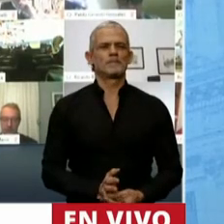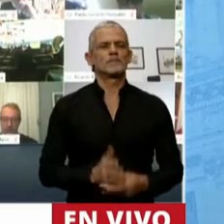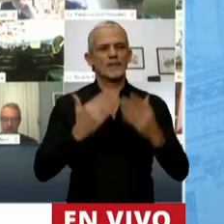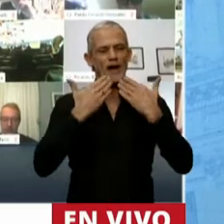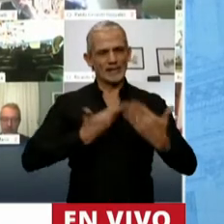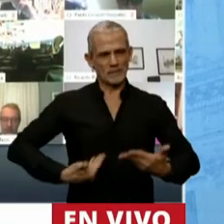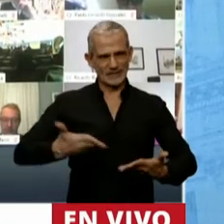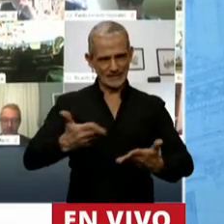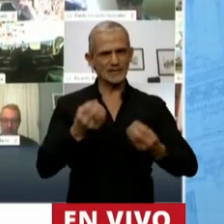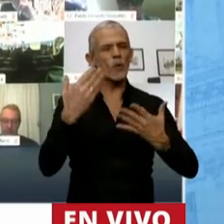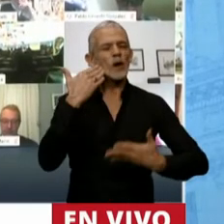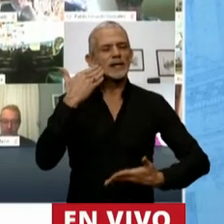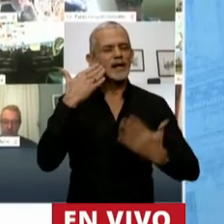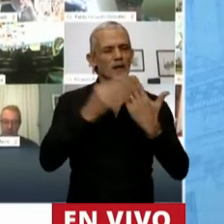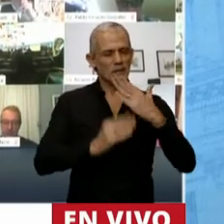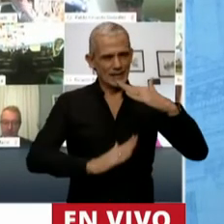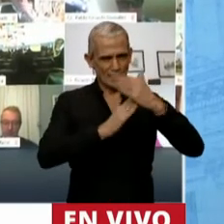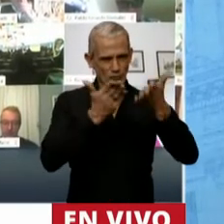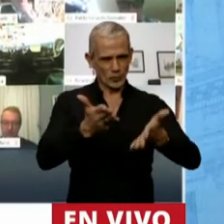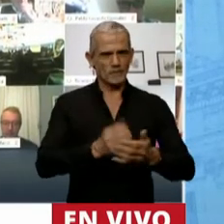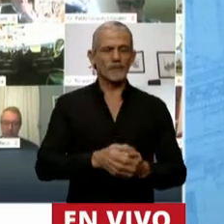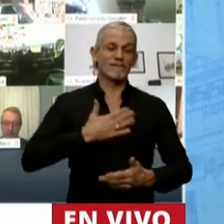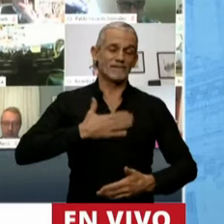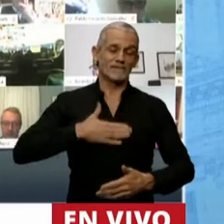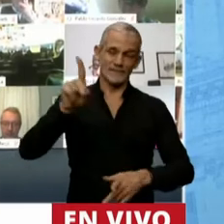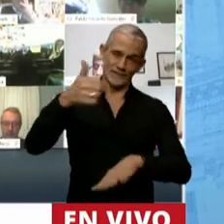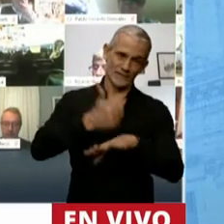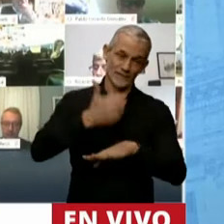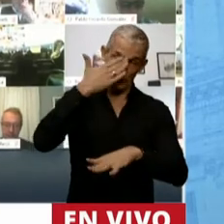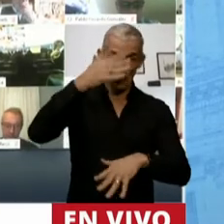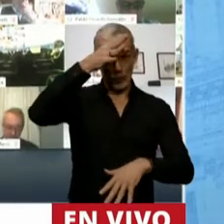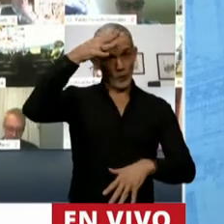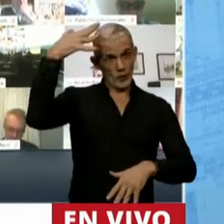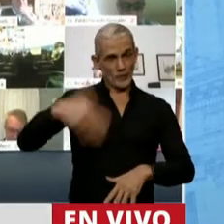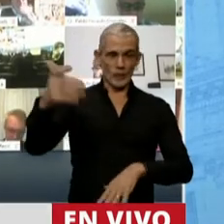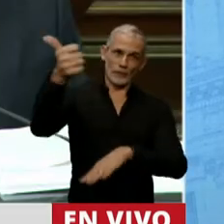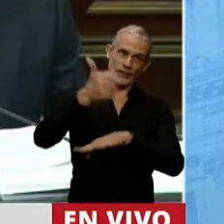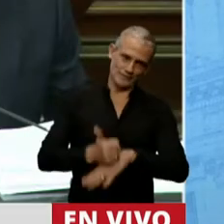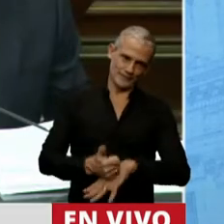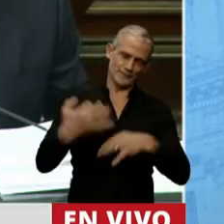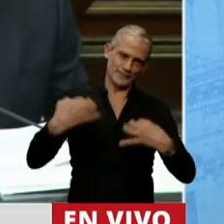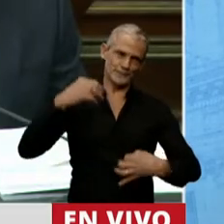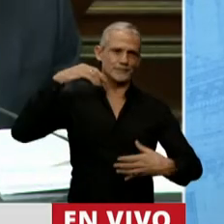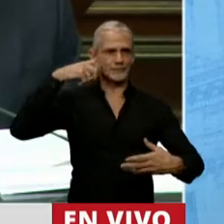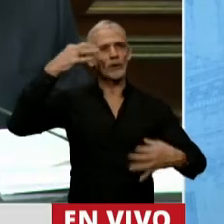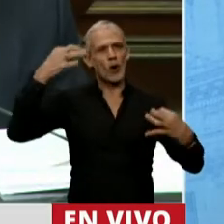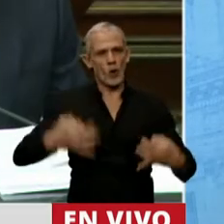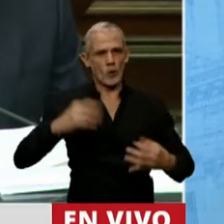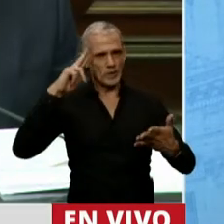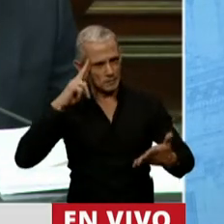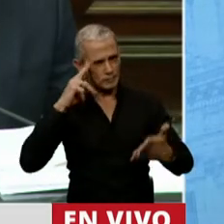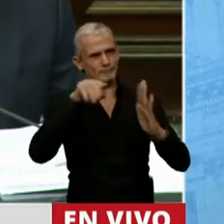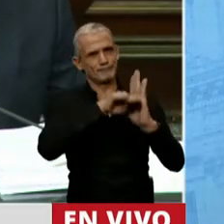Gracias, Presidente. Buenas tardes, Ministro. Me alegro que usted esté finalmente en el recinto de cumplimiento con el dispuesto por nuestra Constitución